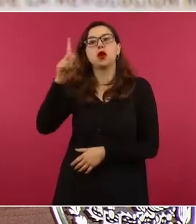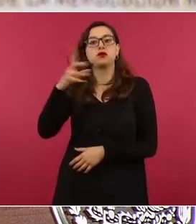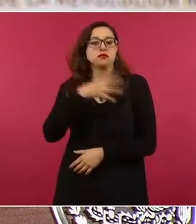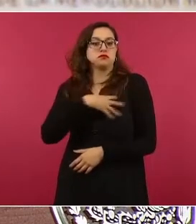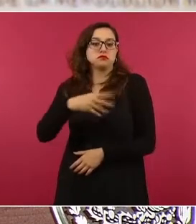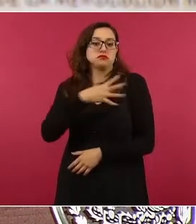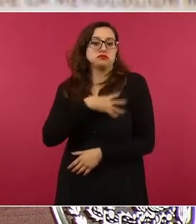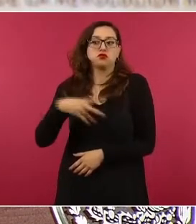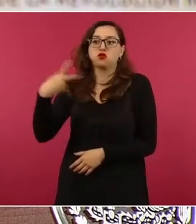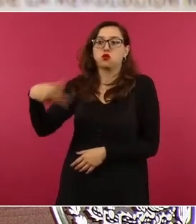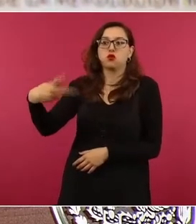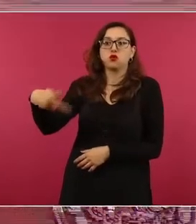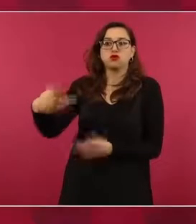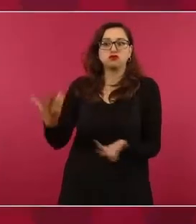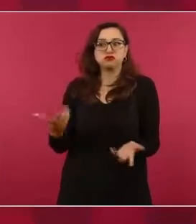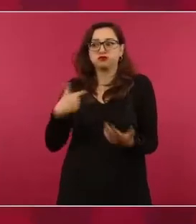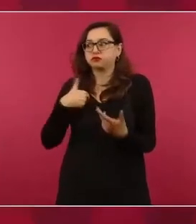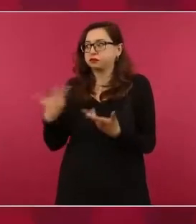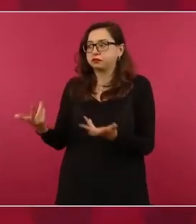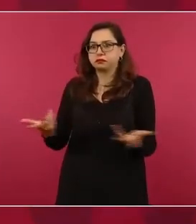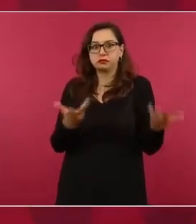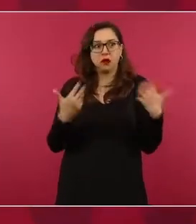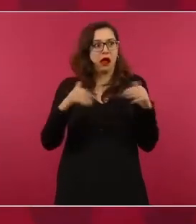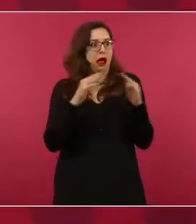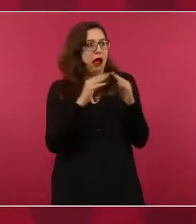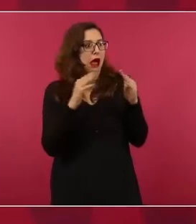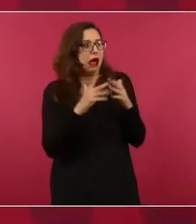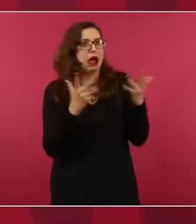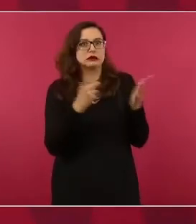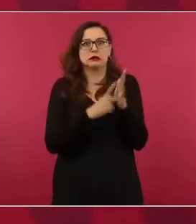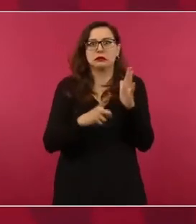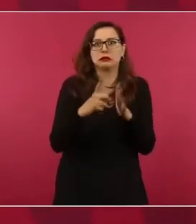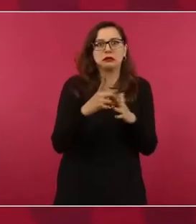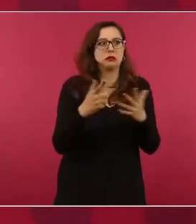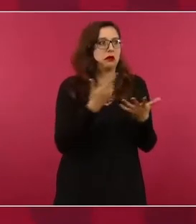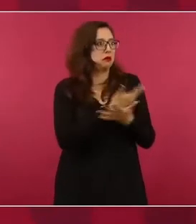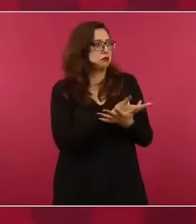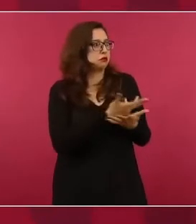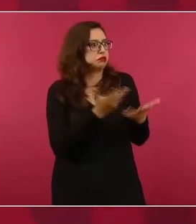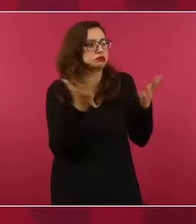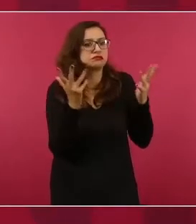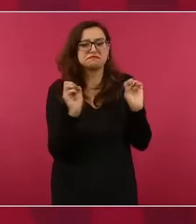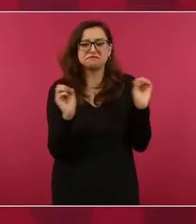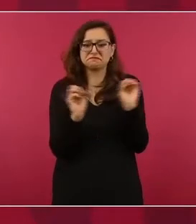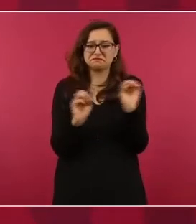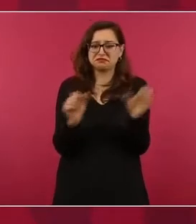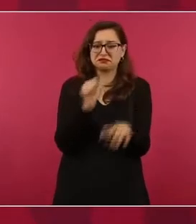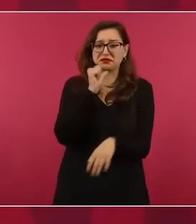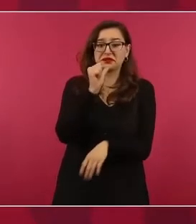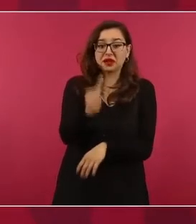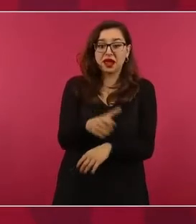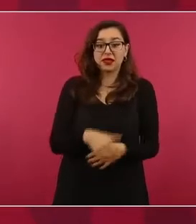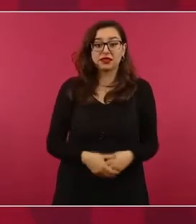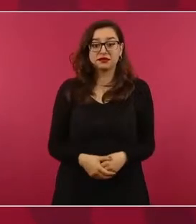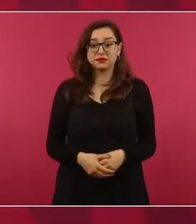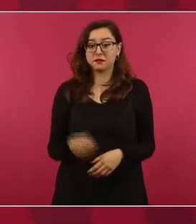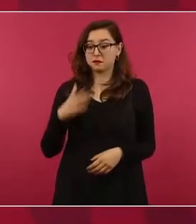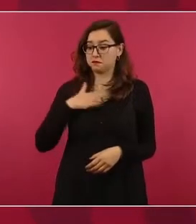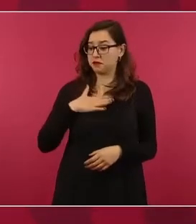mis ingresos, mi sueldo,